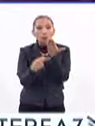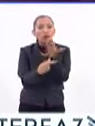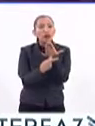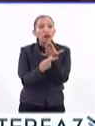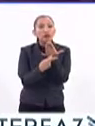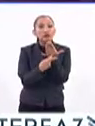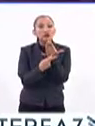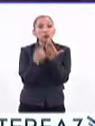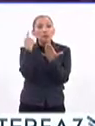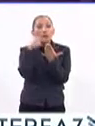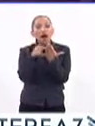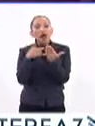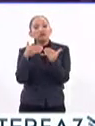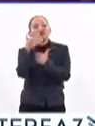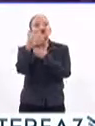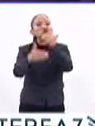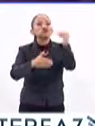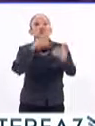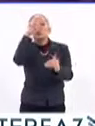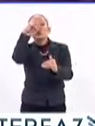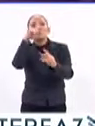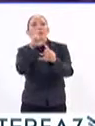de nación